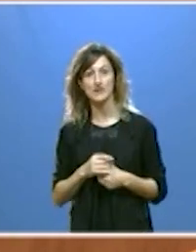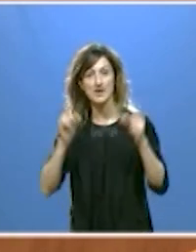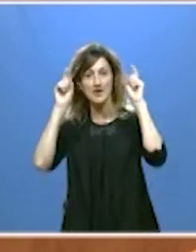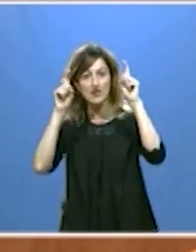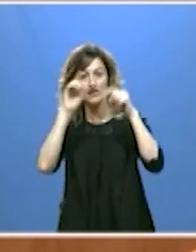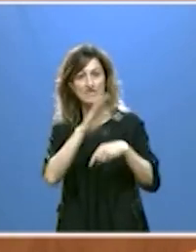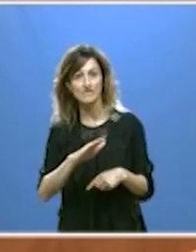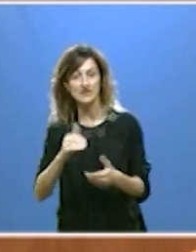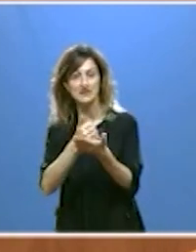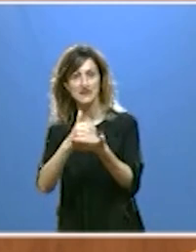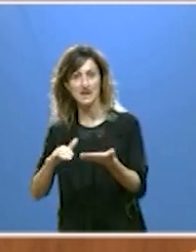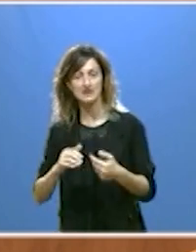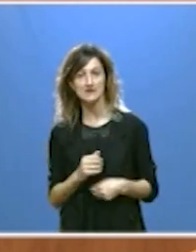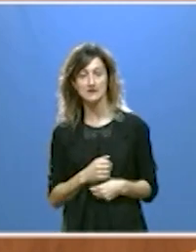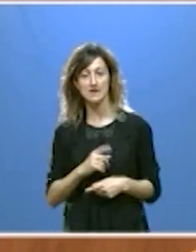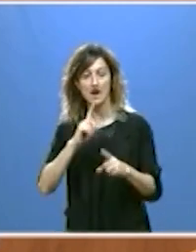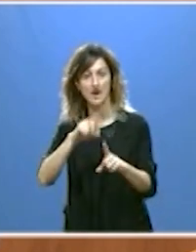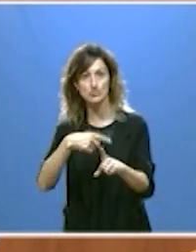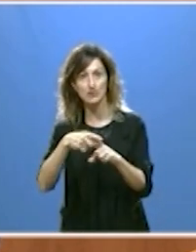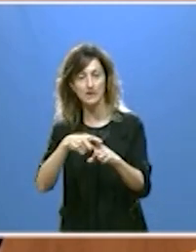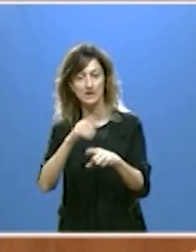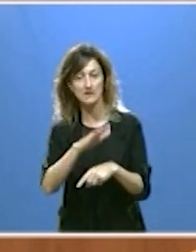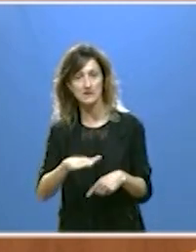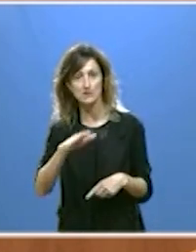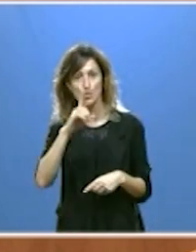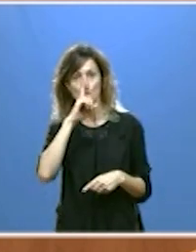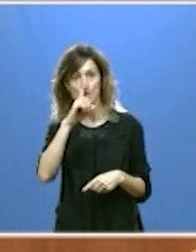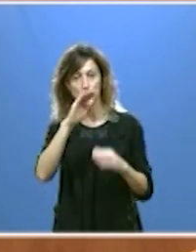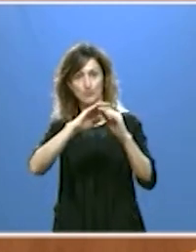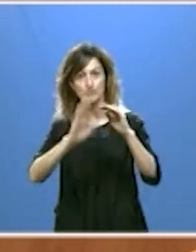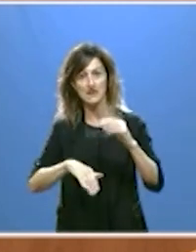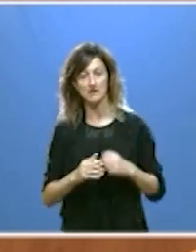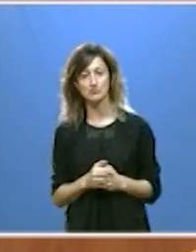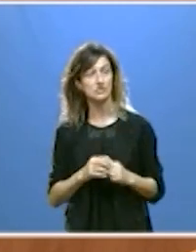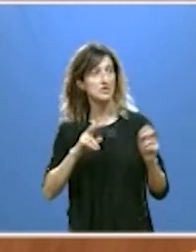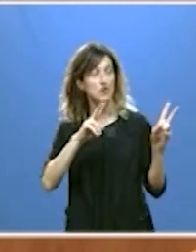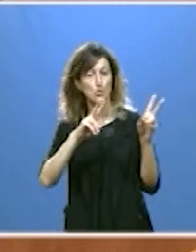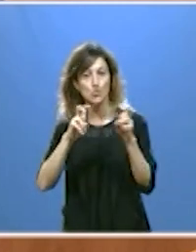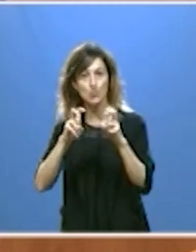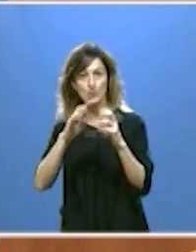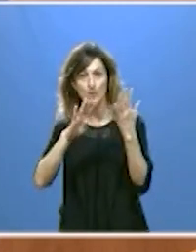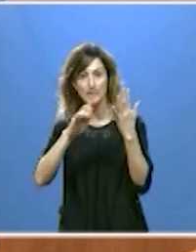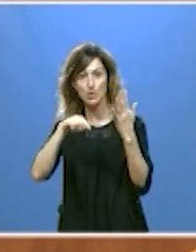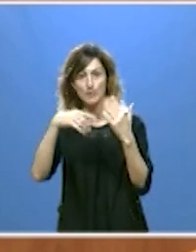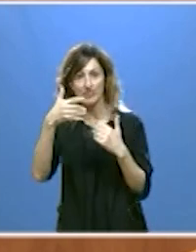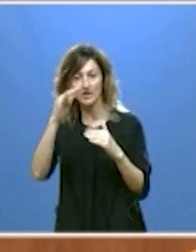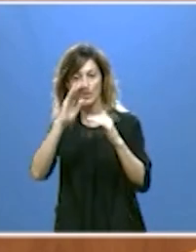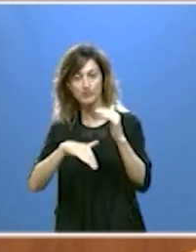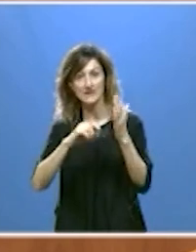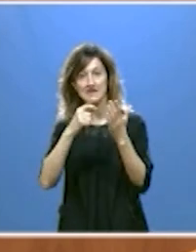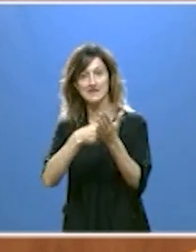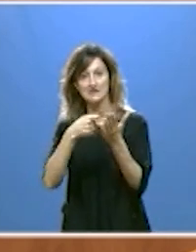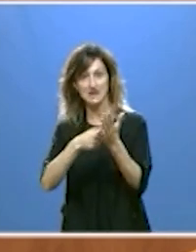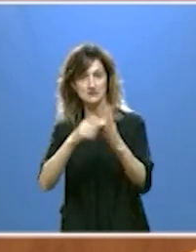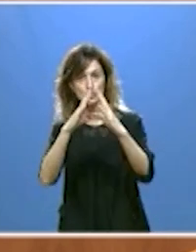infantil gratuita el discurso que viene para los niños menores de un año y la nueva bajada del 9,5% de las tasas